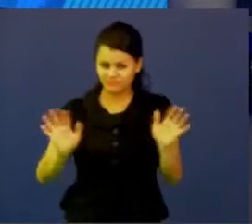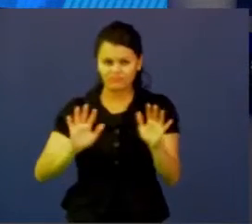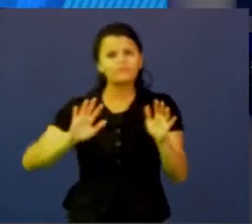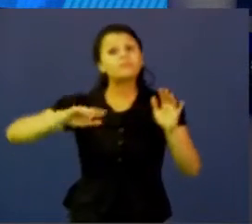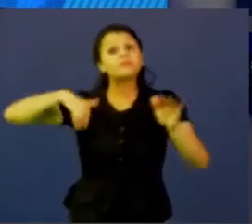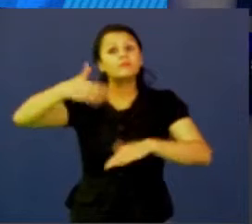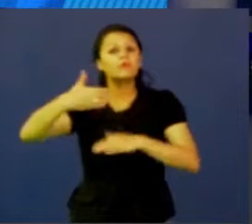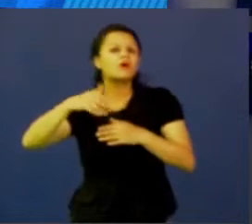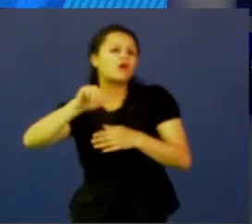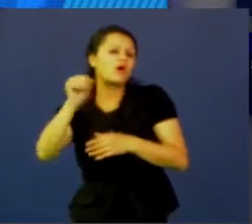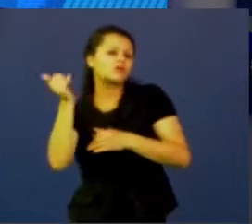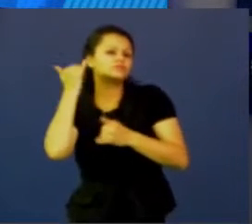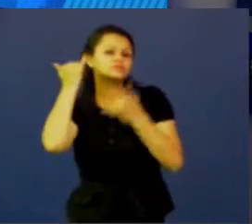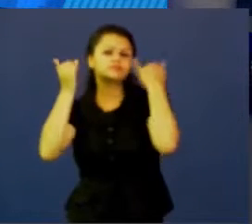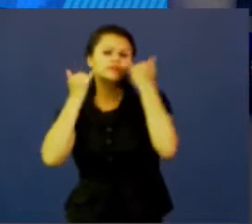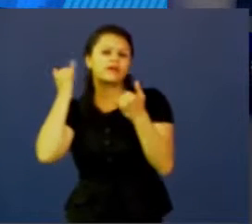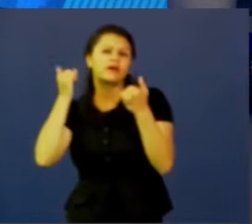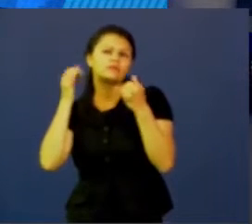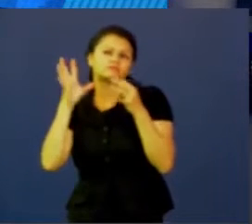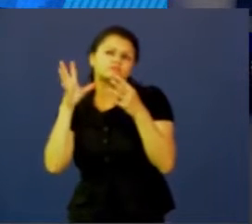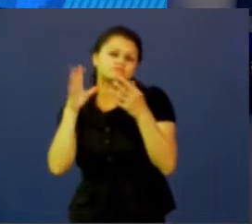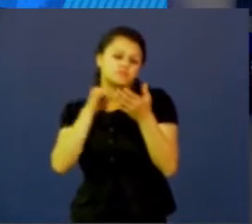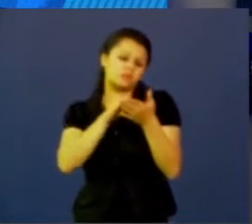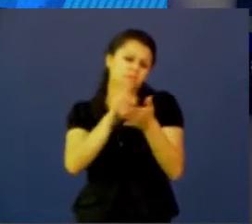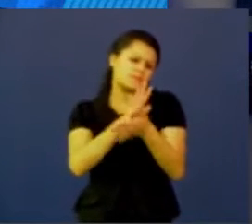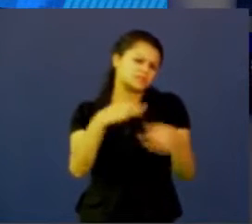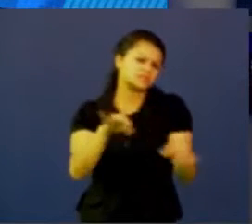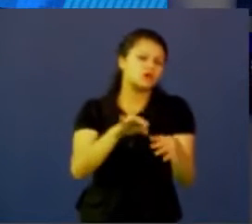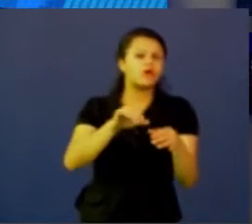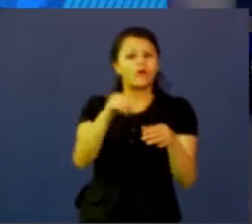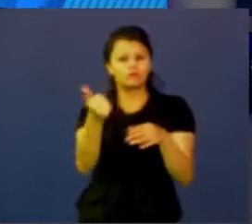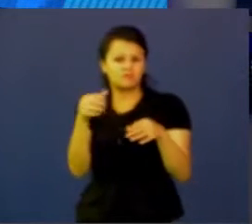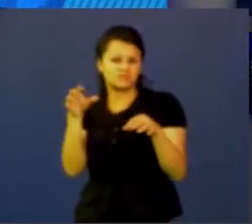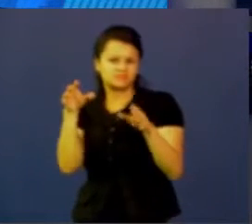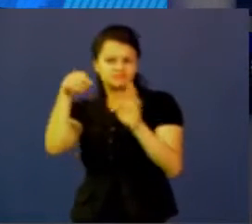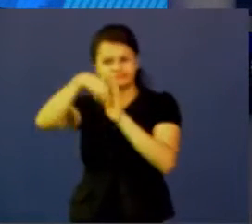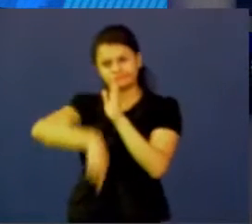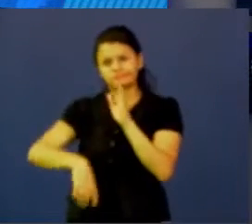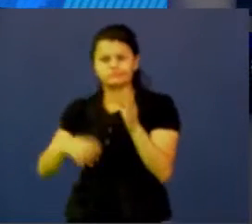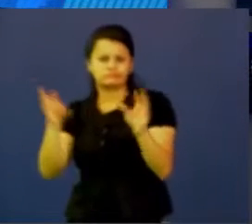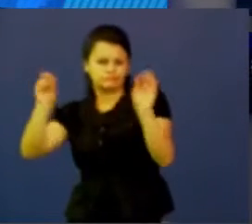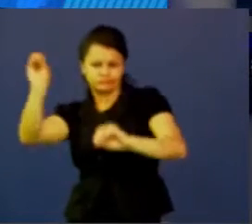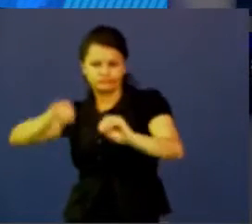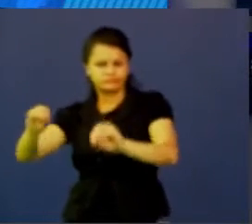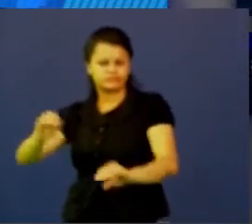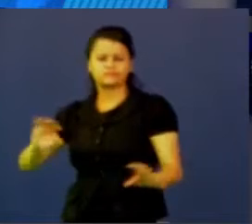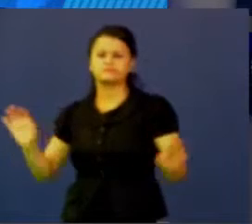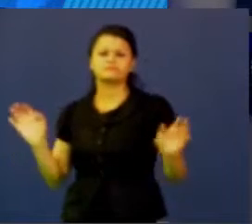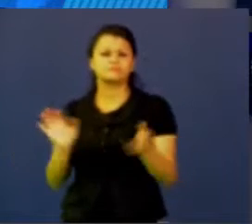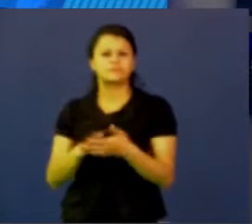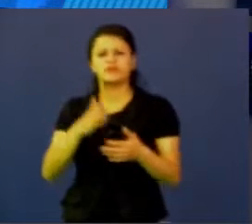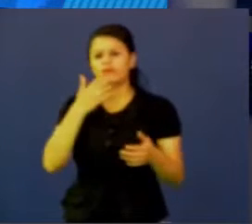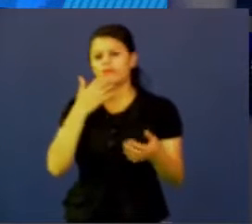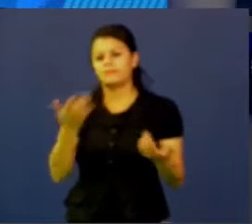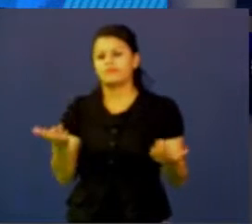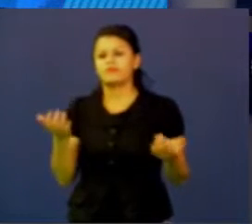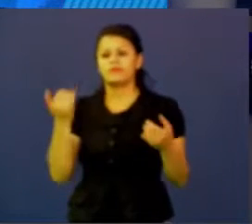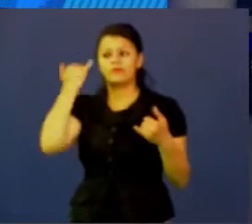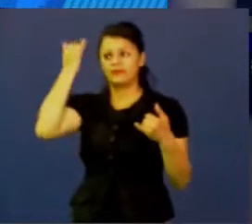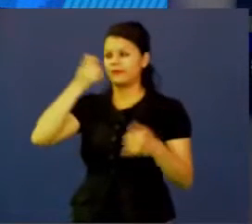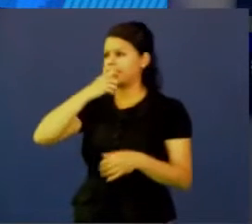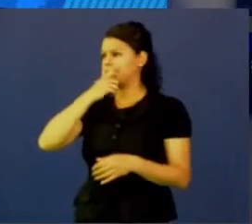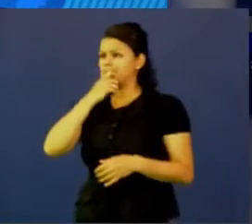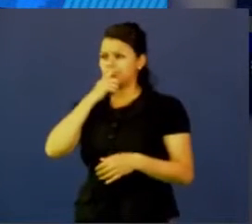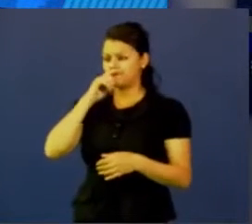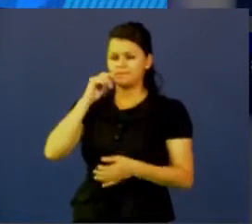otras herramientas de prototipado un poco más elaborado como prototipos, digamos, de experiencia o juego de roles, podemos